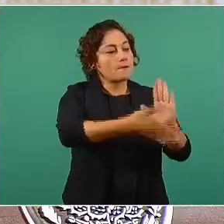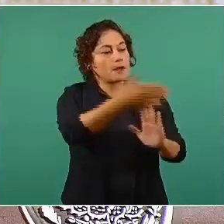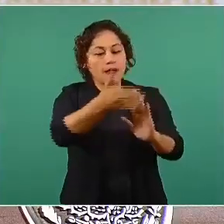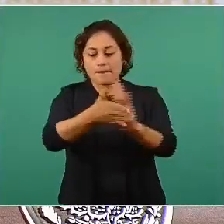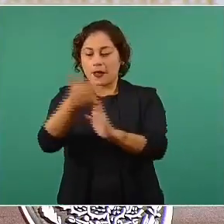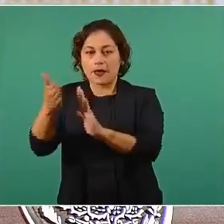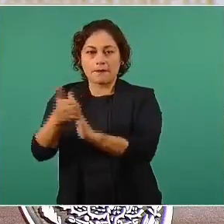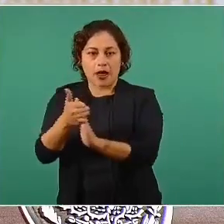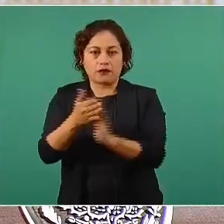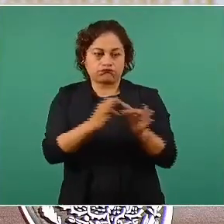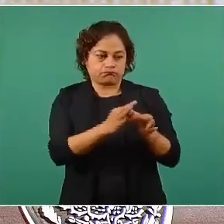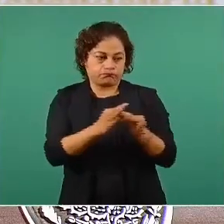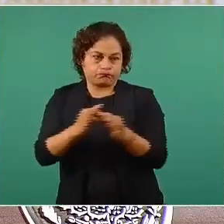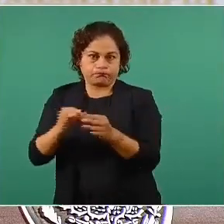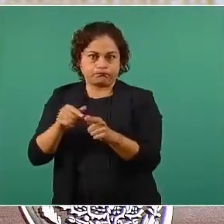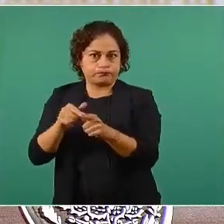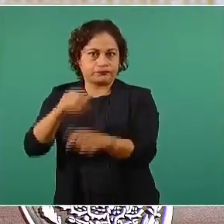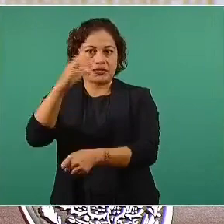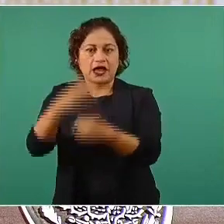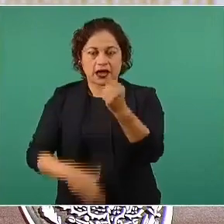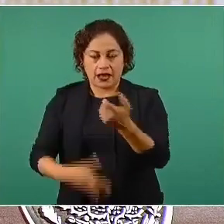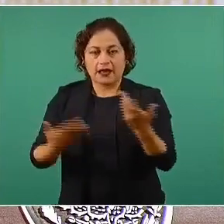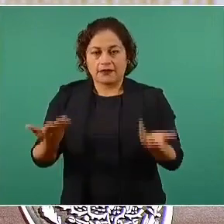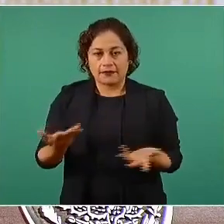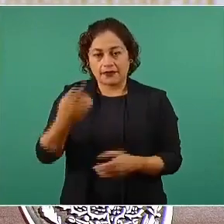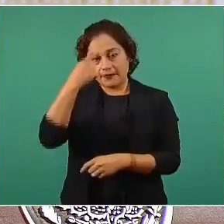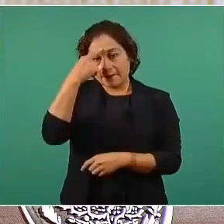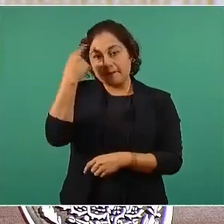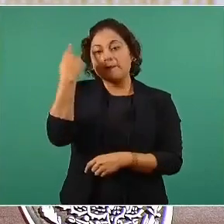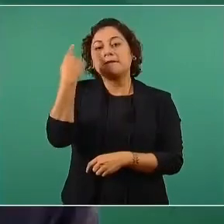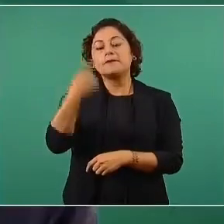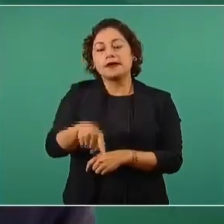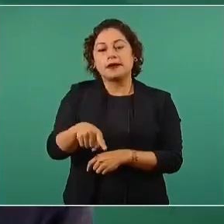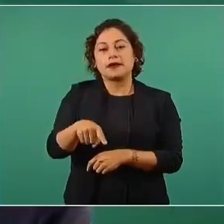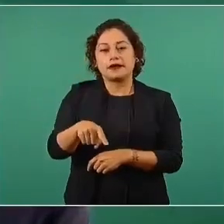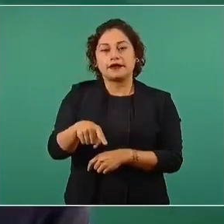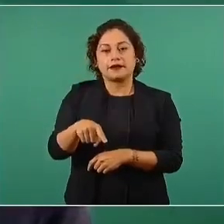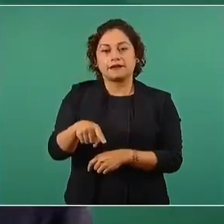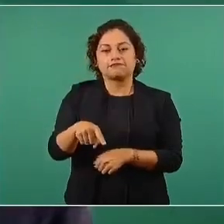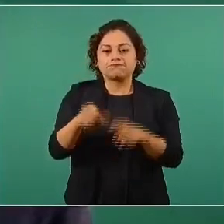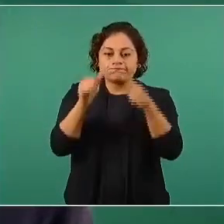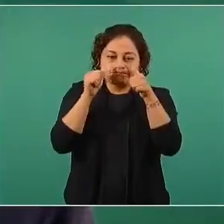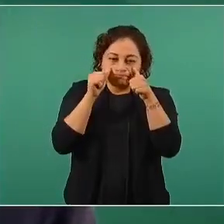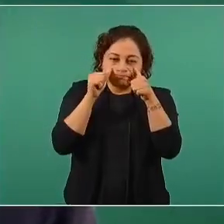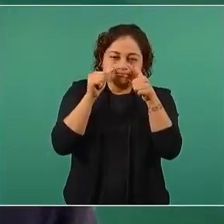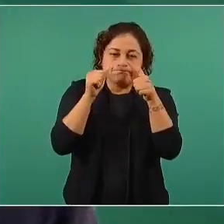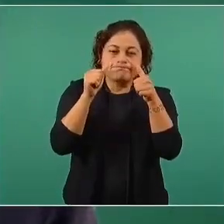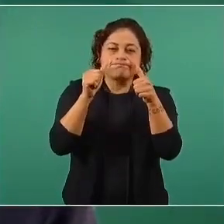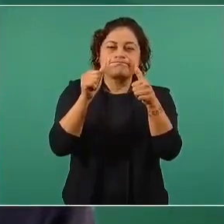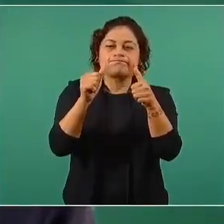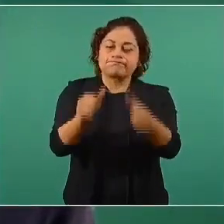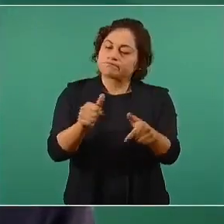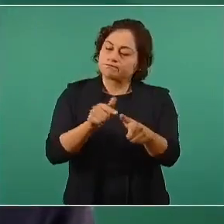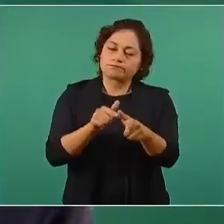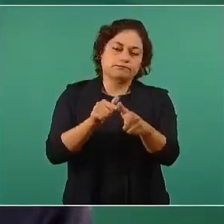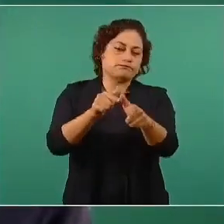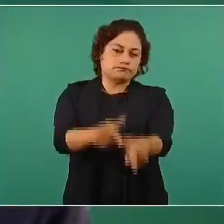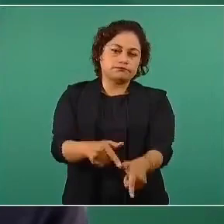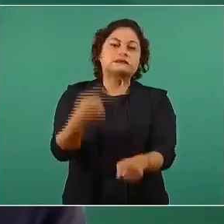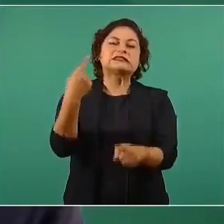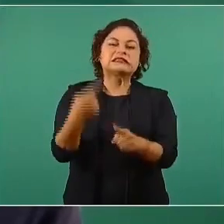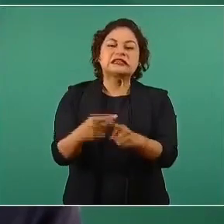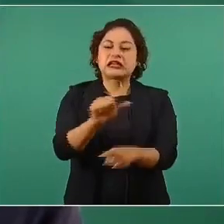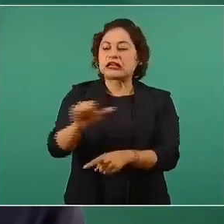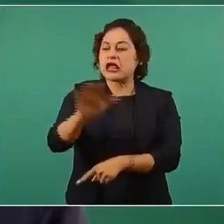que no se deje de atender al pueblo, sobre todo a la gente